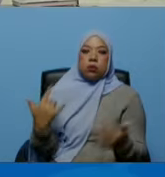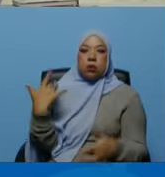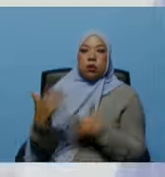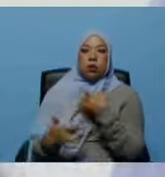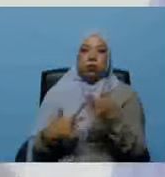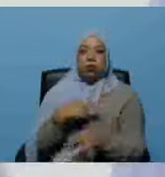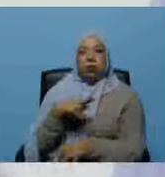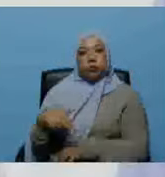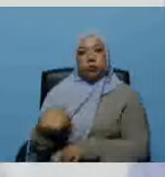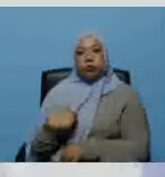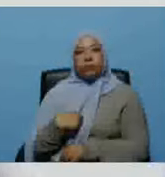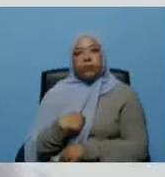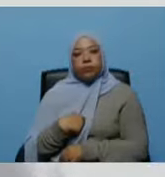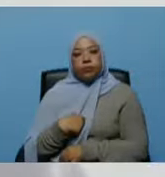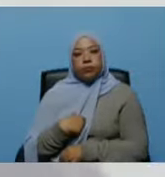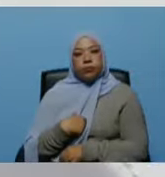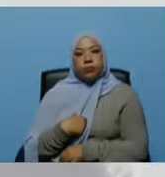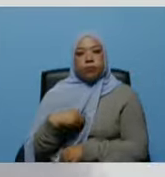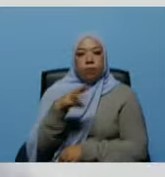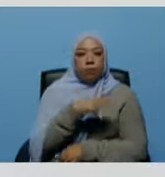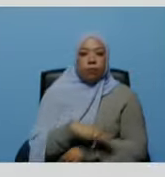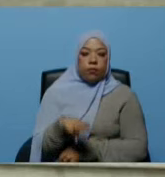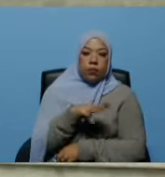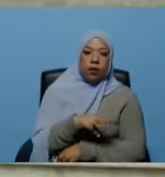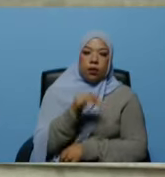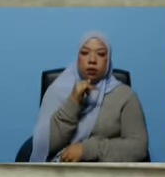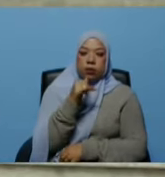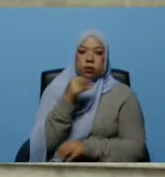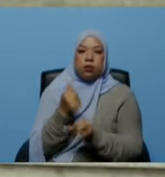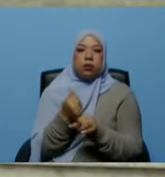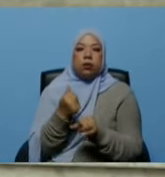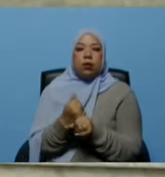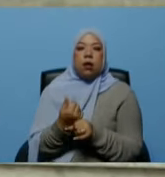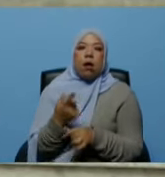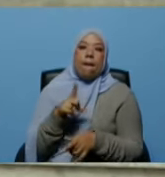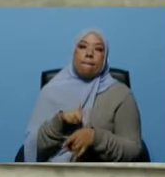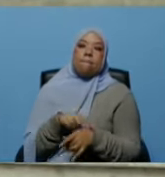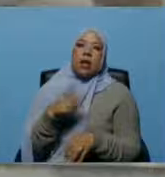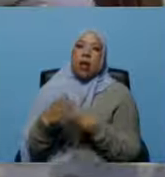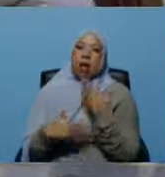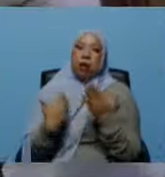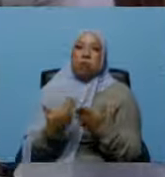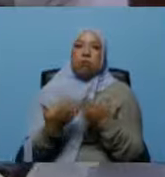presente a la vicejefa doctora Agneri Martínez